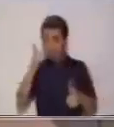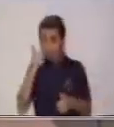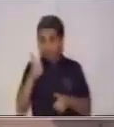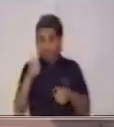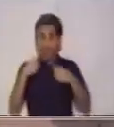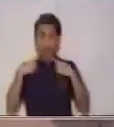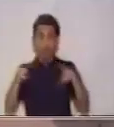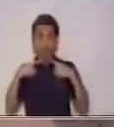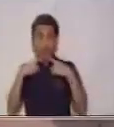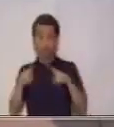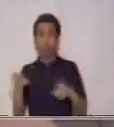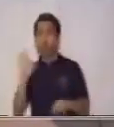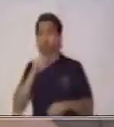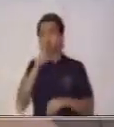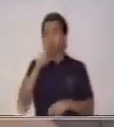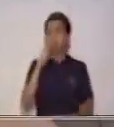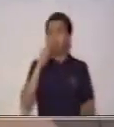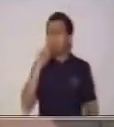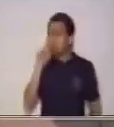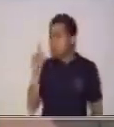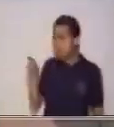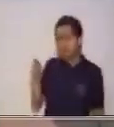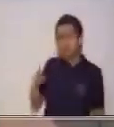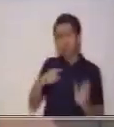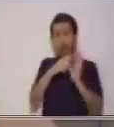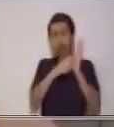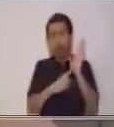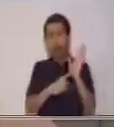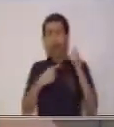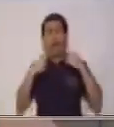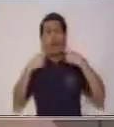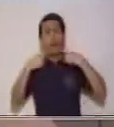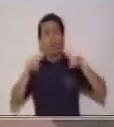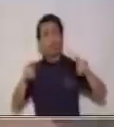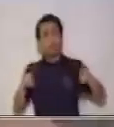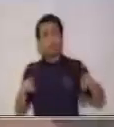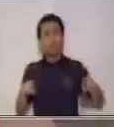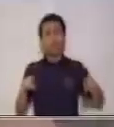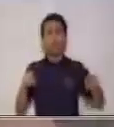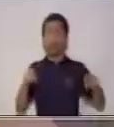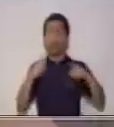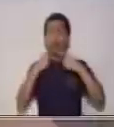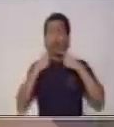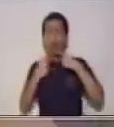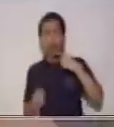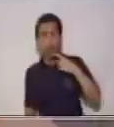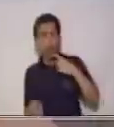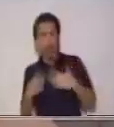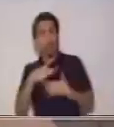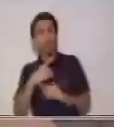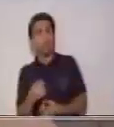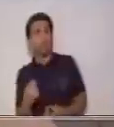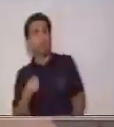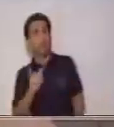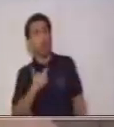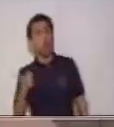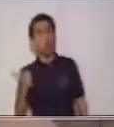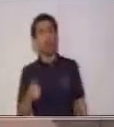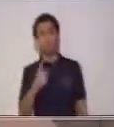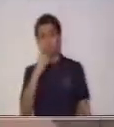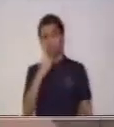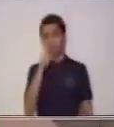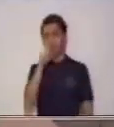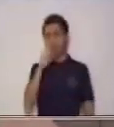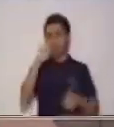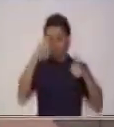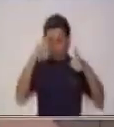adquirir o veas algo que te deslumbra y que llama tu atención y que te incita a comprar o adquirirlo, analiza